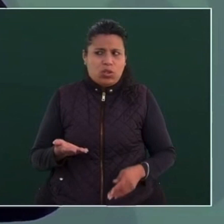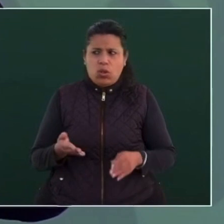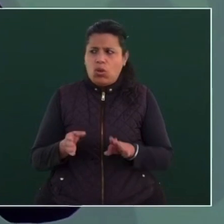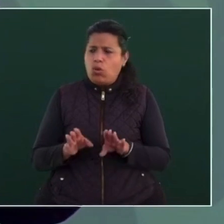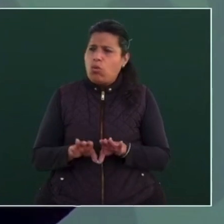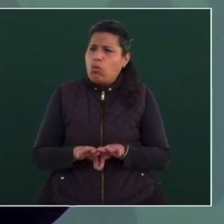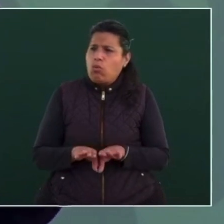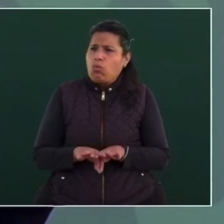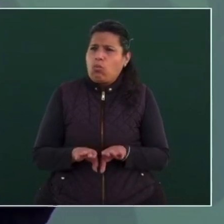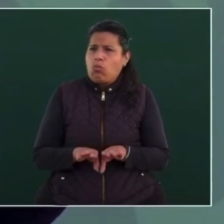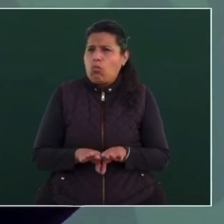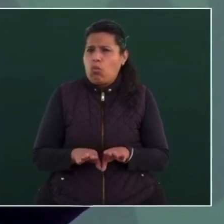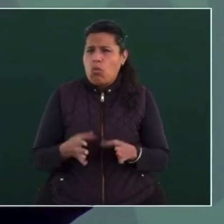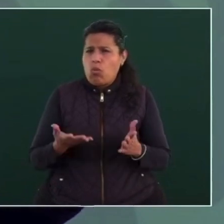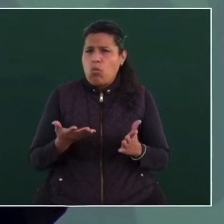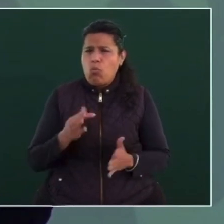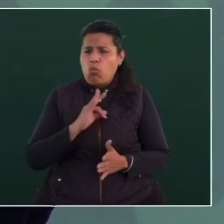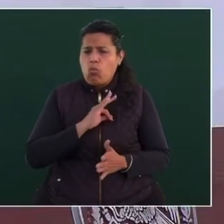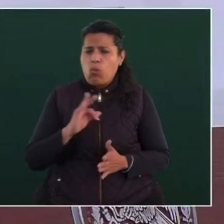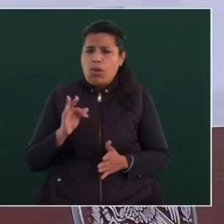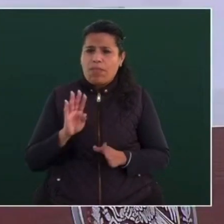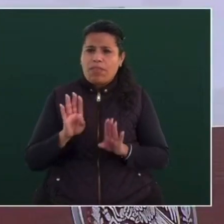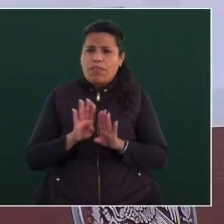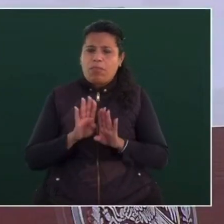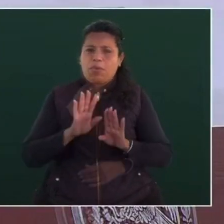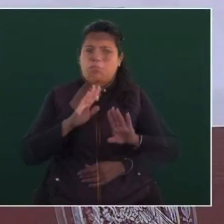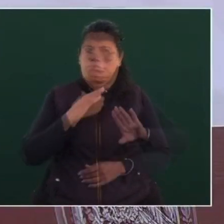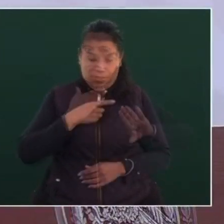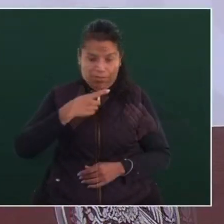de traición a la patria.